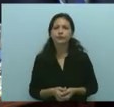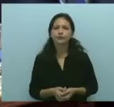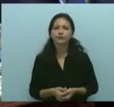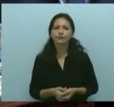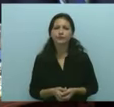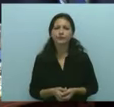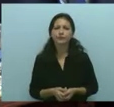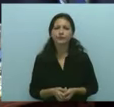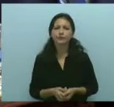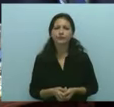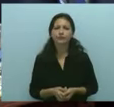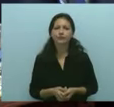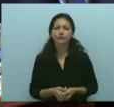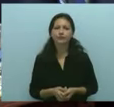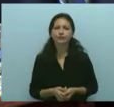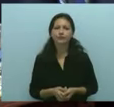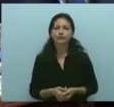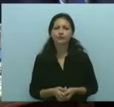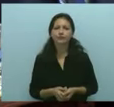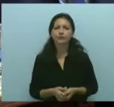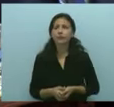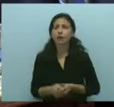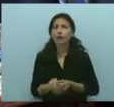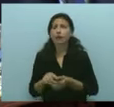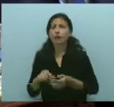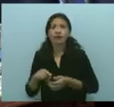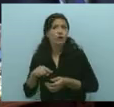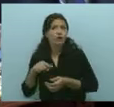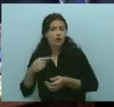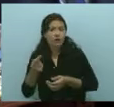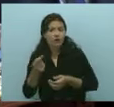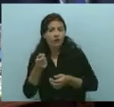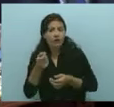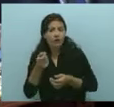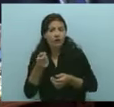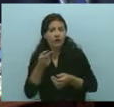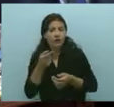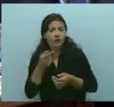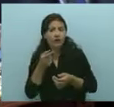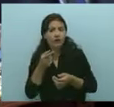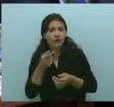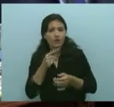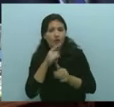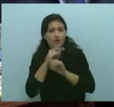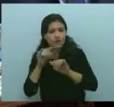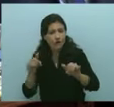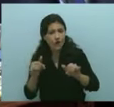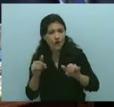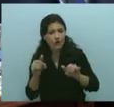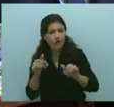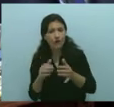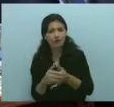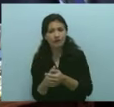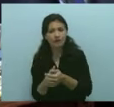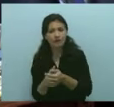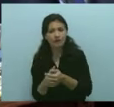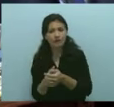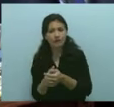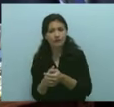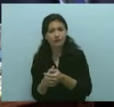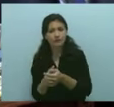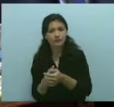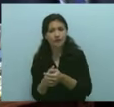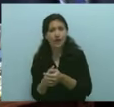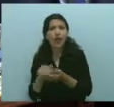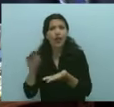legisladores del Interbloque Unidos que también suscribió la representante de Somos Vida, Beatriz Brower,